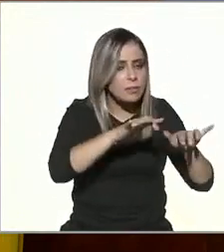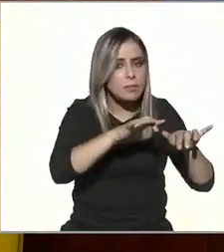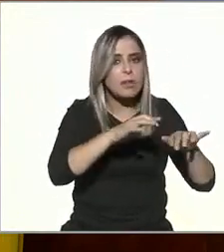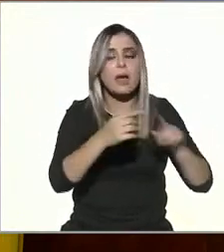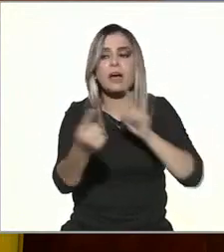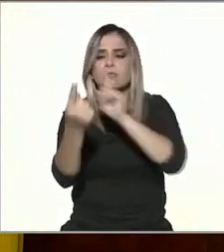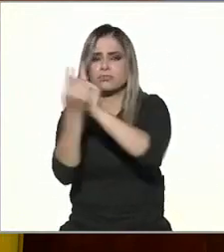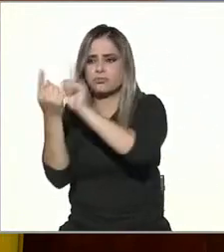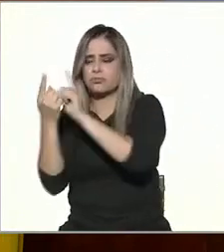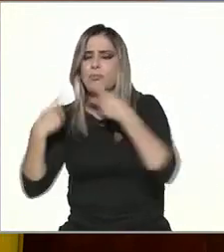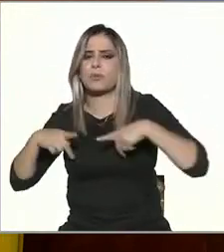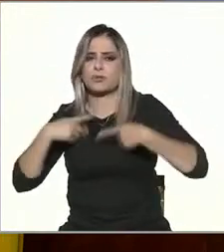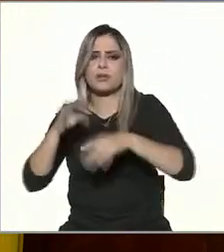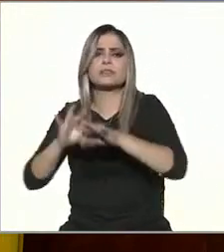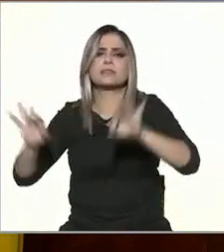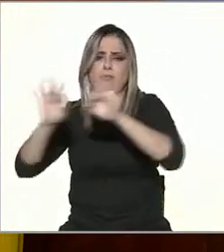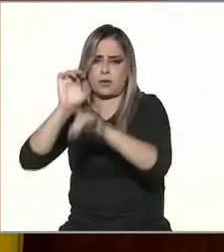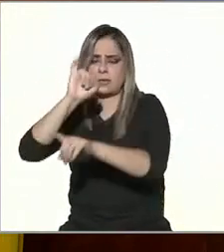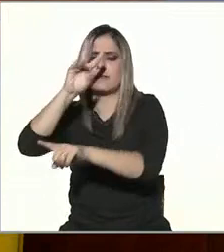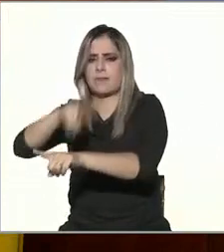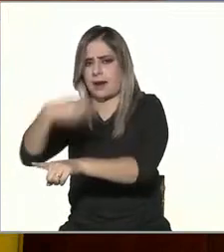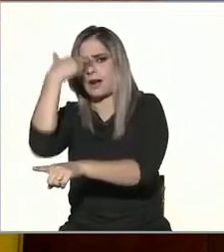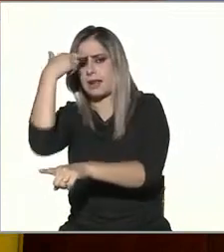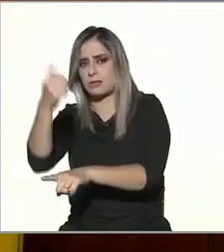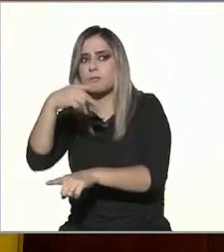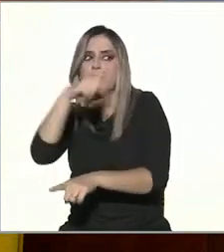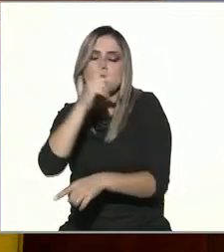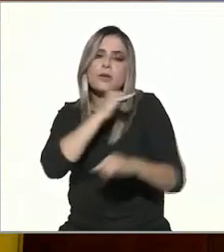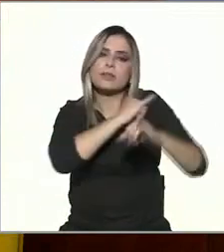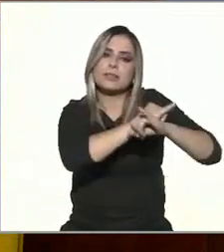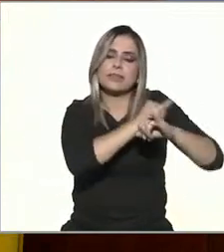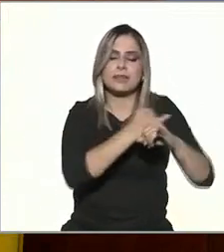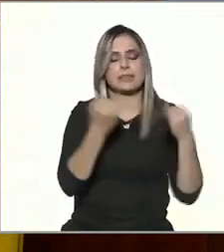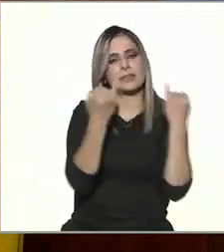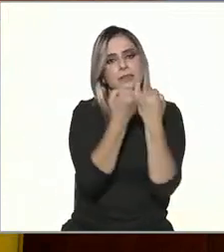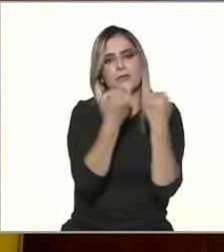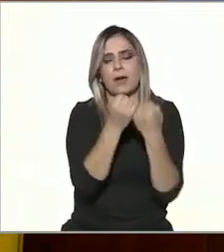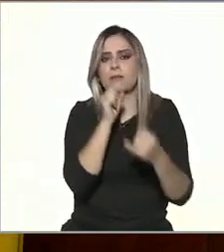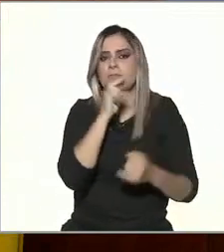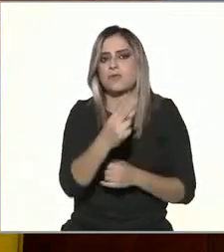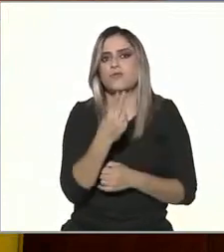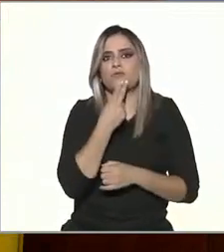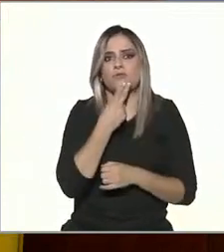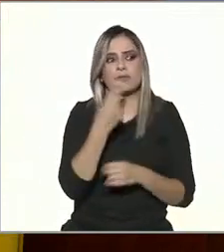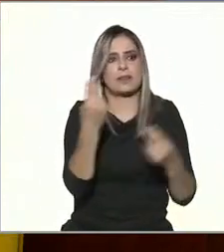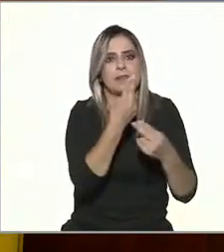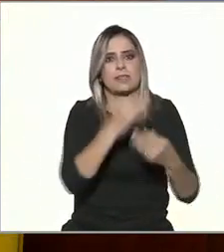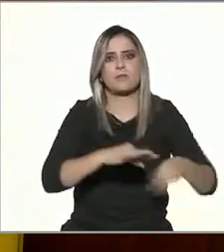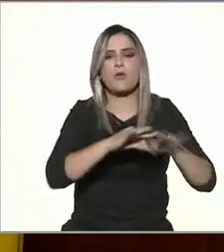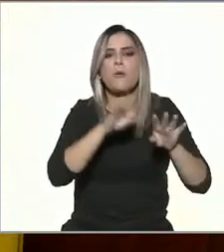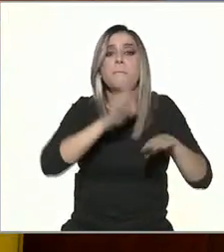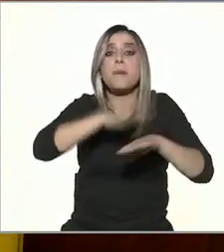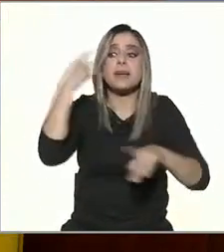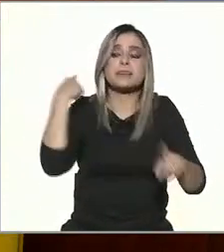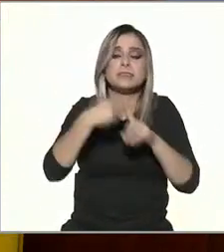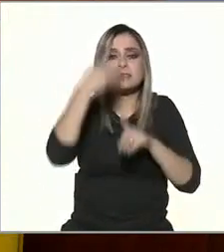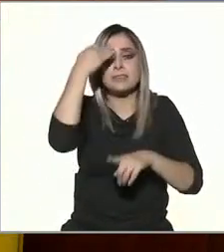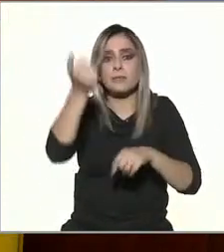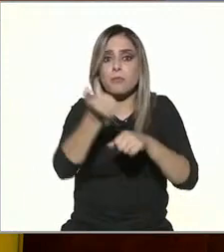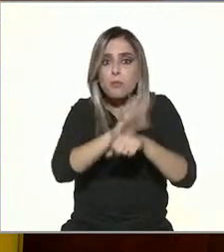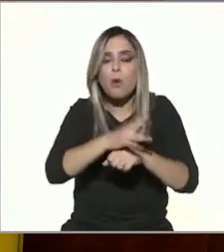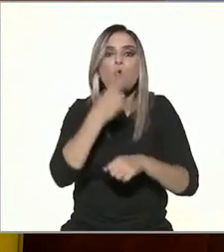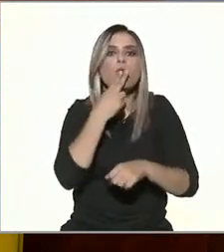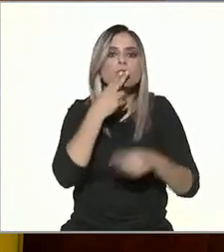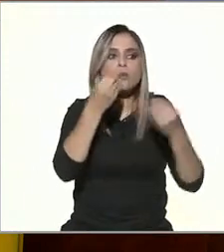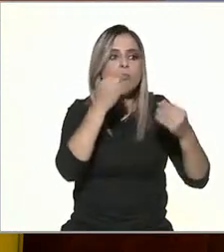se reemplaza con nada, porque la convivencia humana es necesaria. Pero al menos durante la pandemia nos permitió aprender a usar diversos programas y